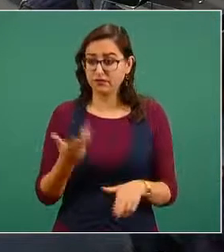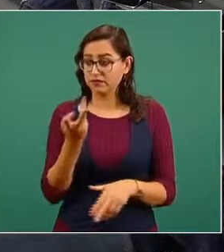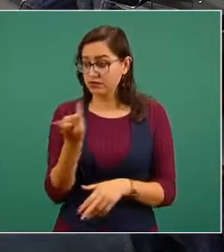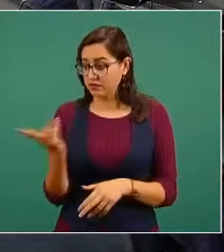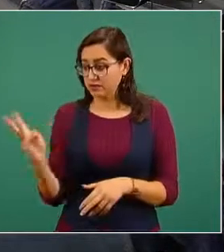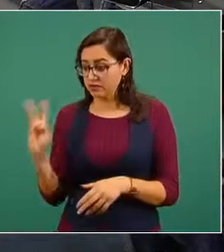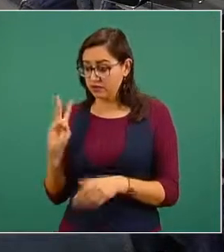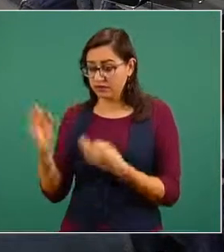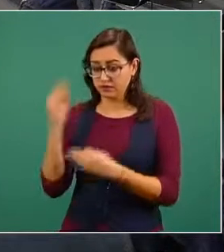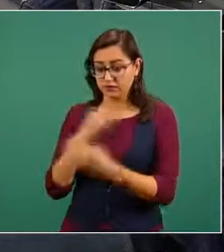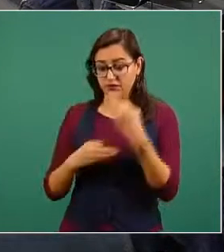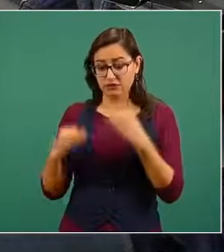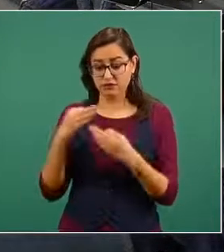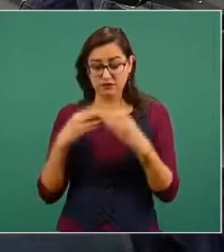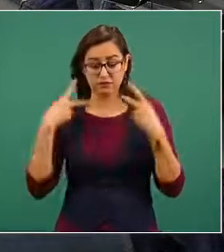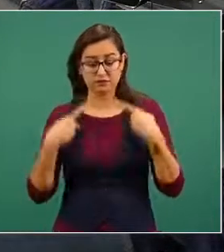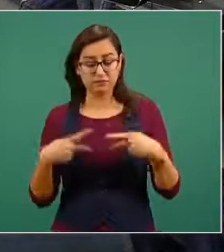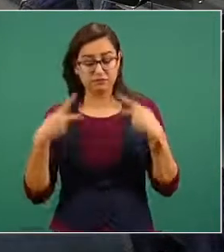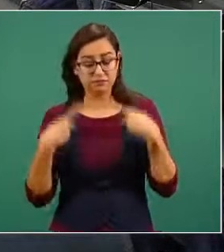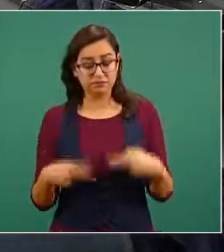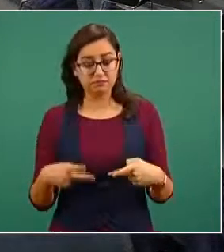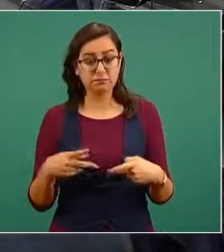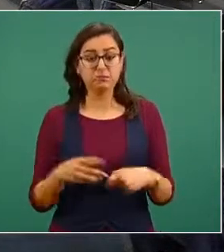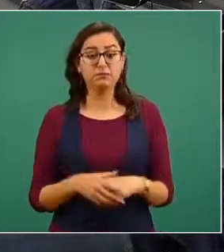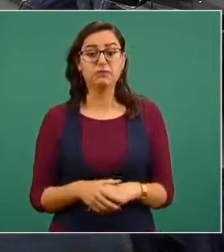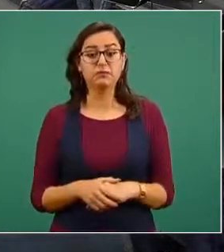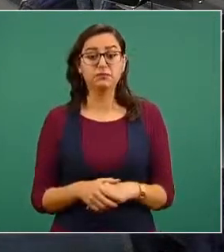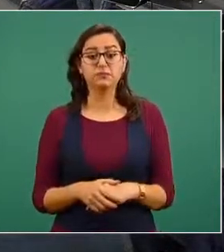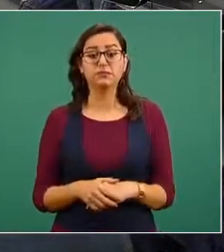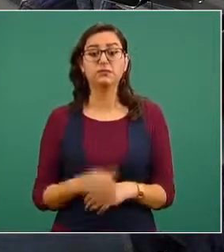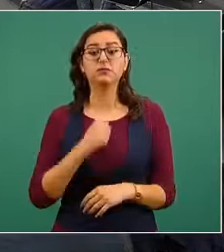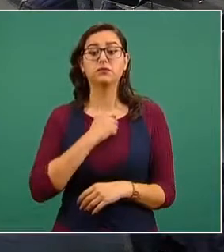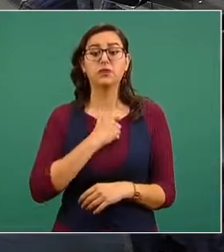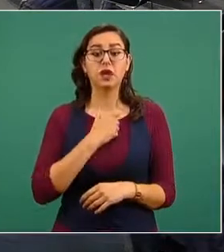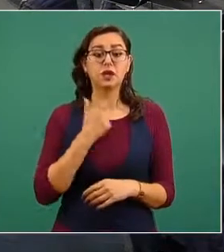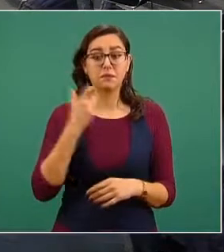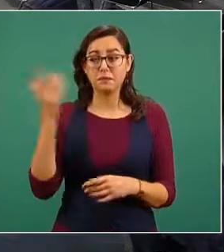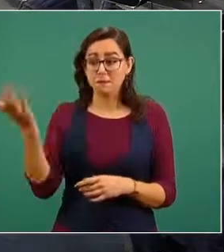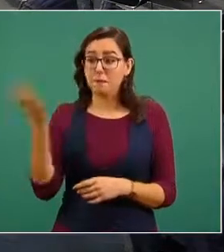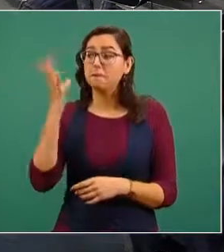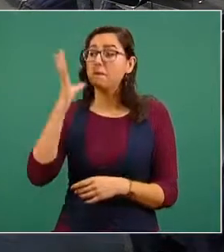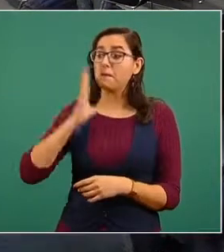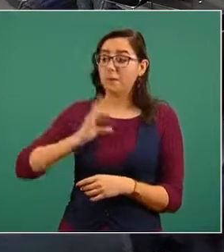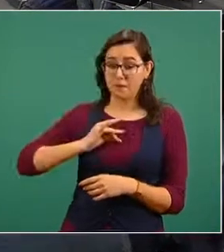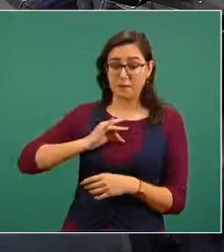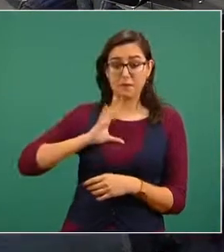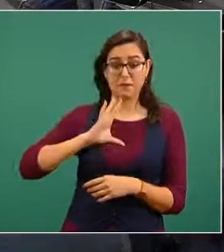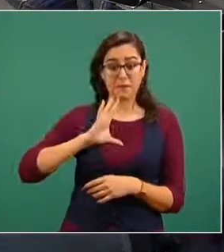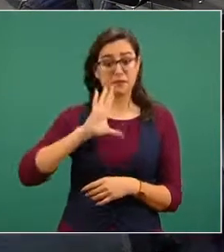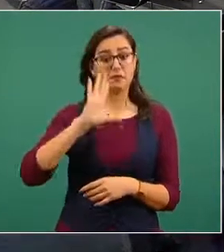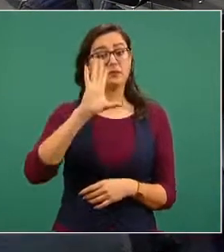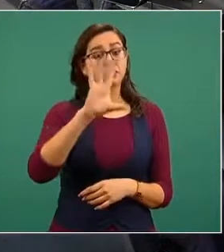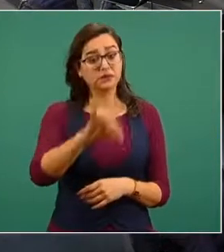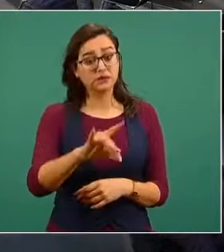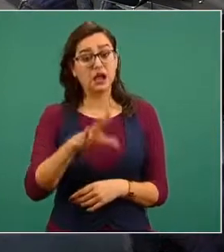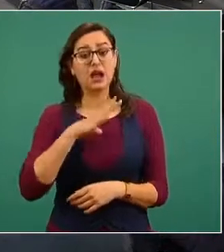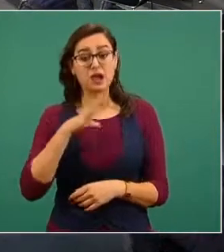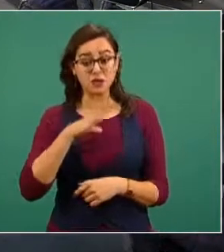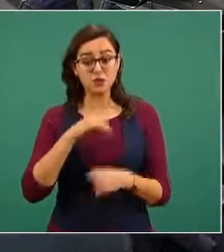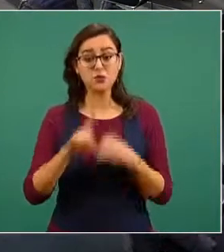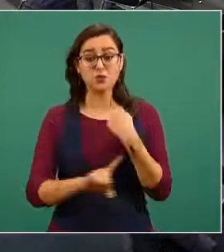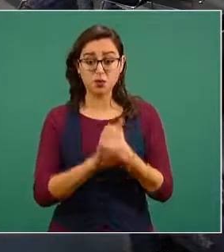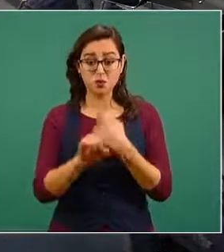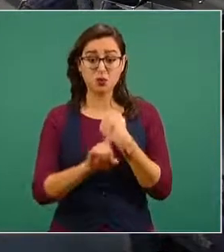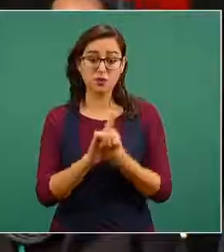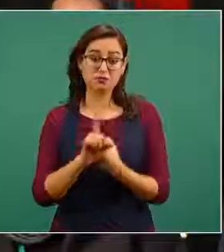mencionar a todos pero me es imposible en estos momentos pero que con mucho anhelo me pidieron le hiciera llegar esta problemática que el gobierno